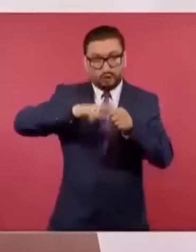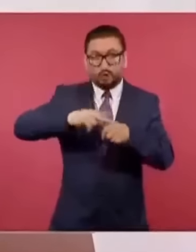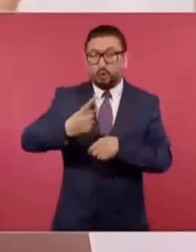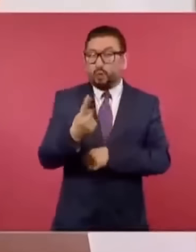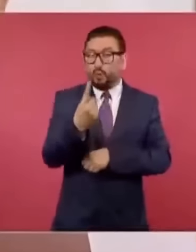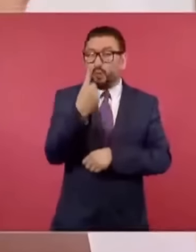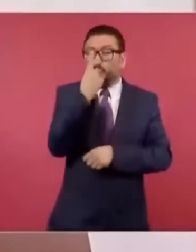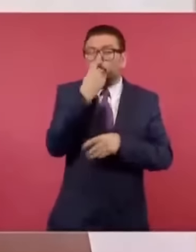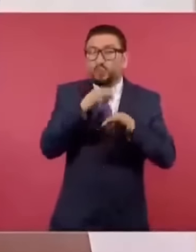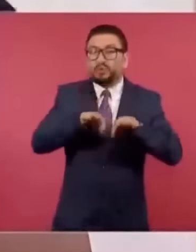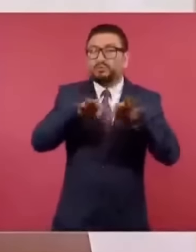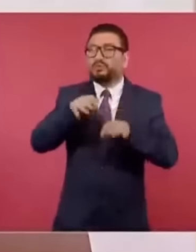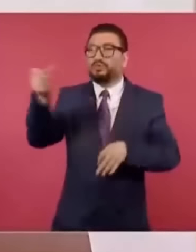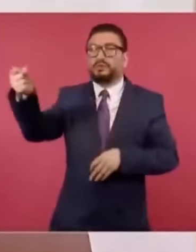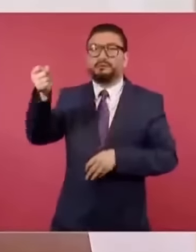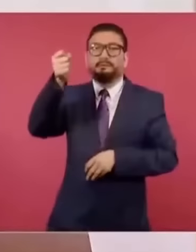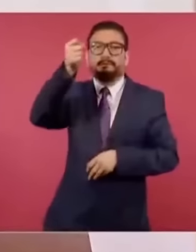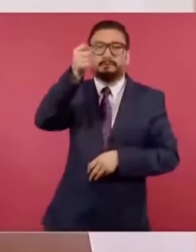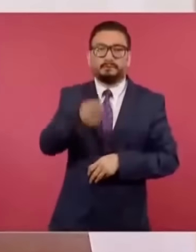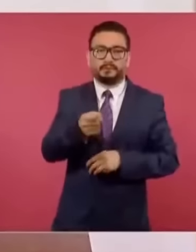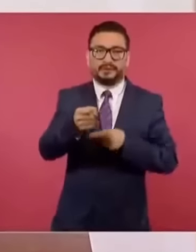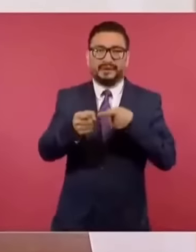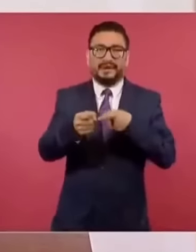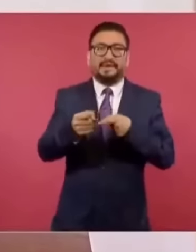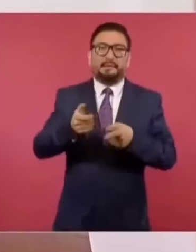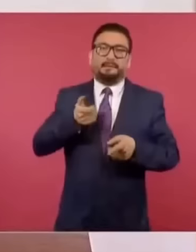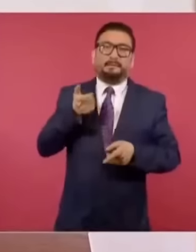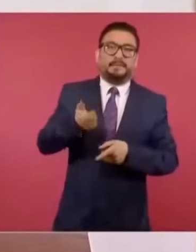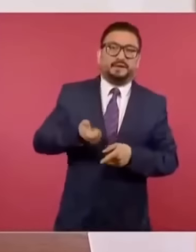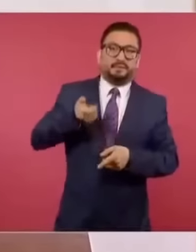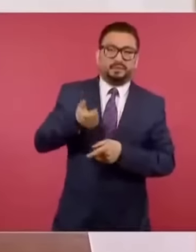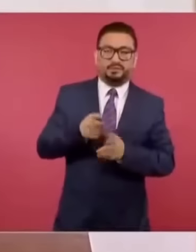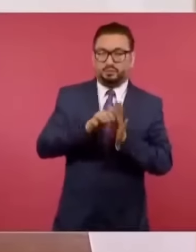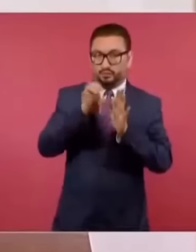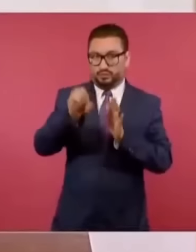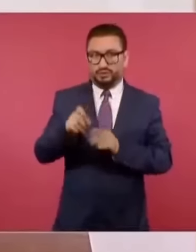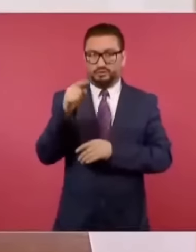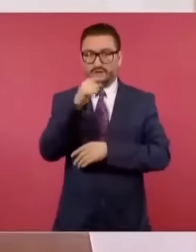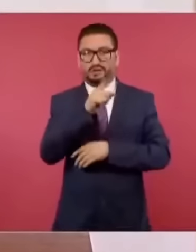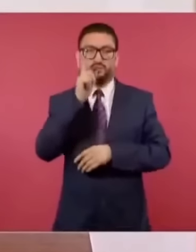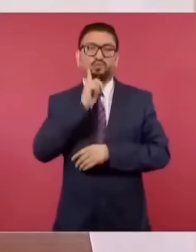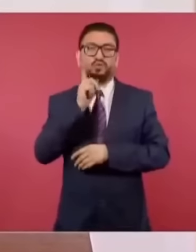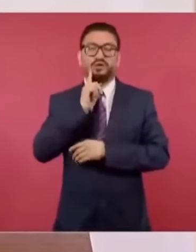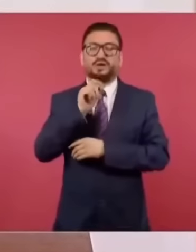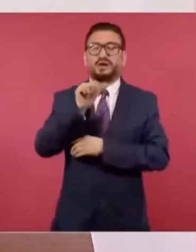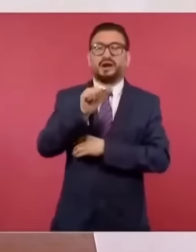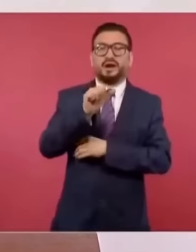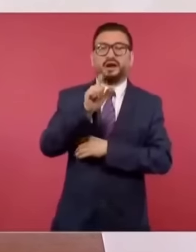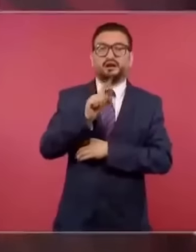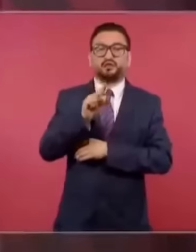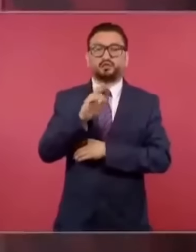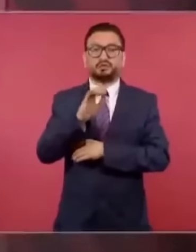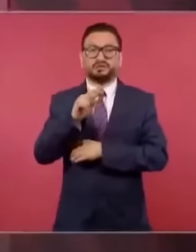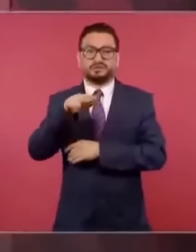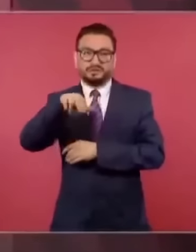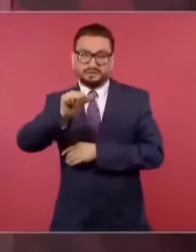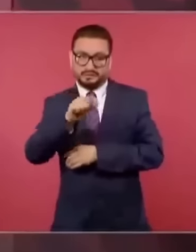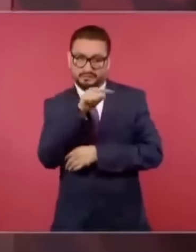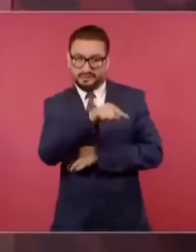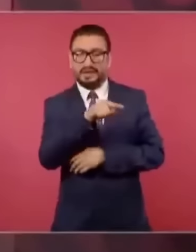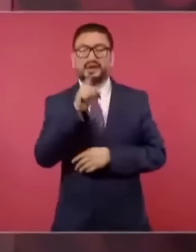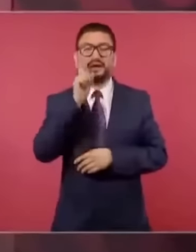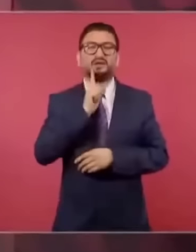O sea, se ha personalizado la señora Azucena, estaba